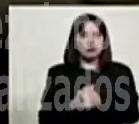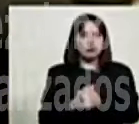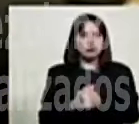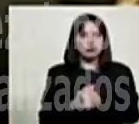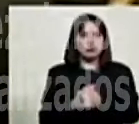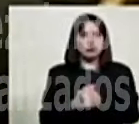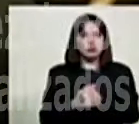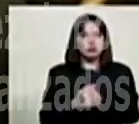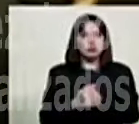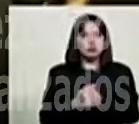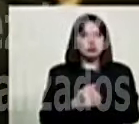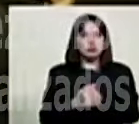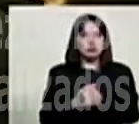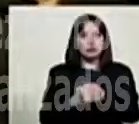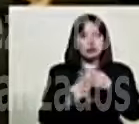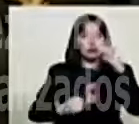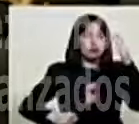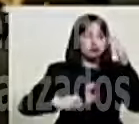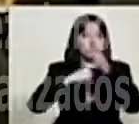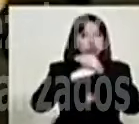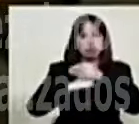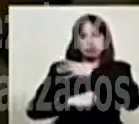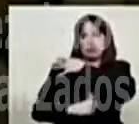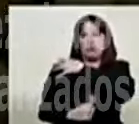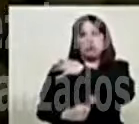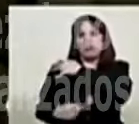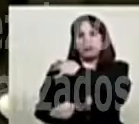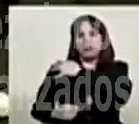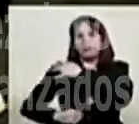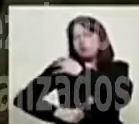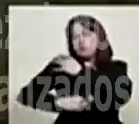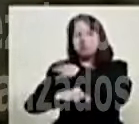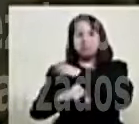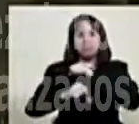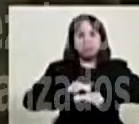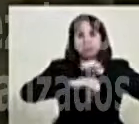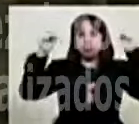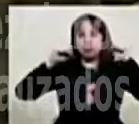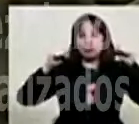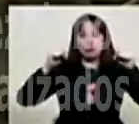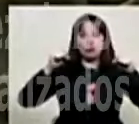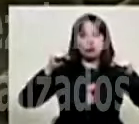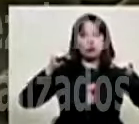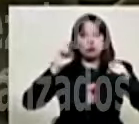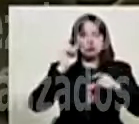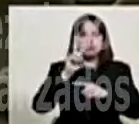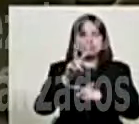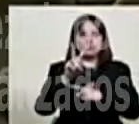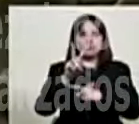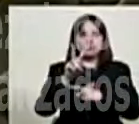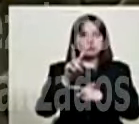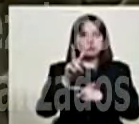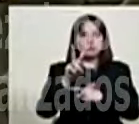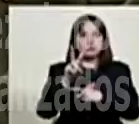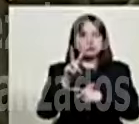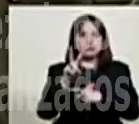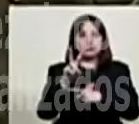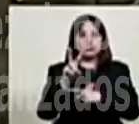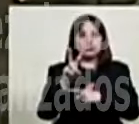que sufrió traumatismo en su hombro como producto de la explosión. Bueno, que él logra